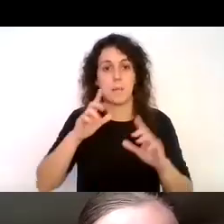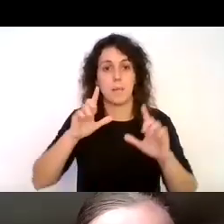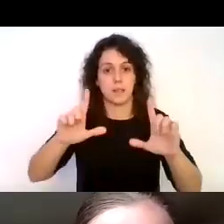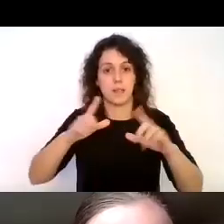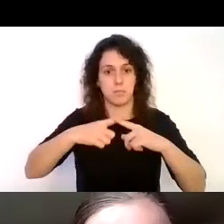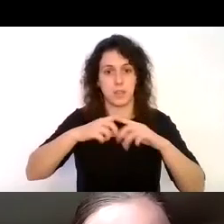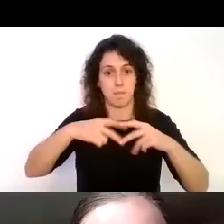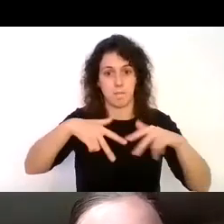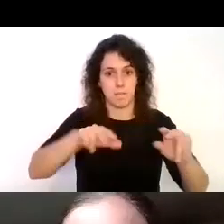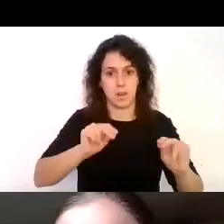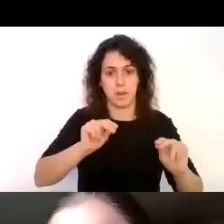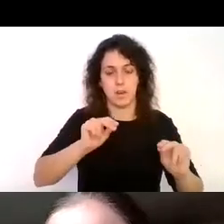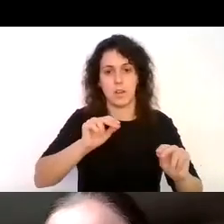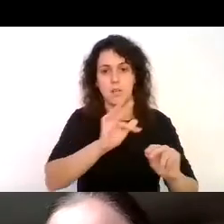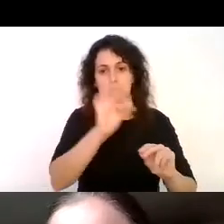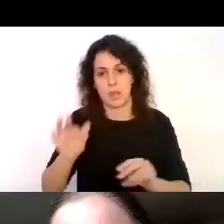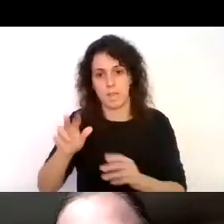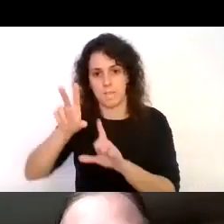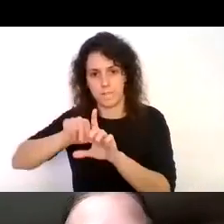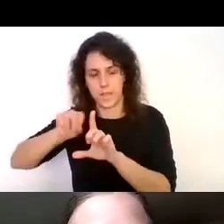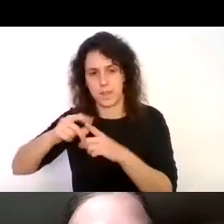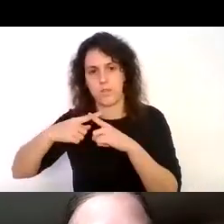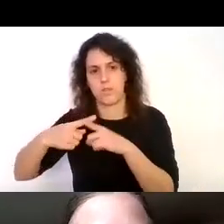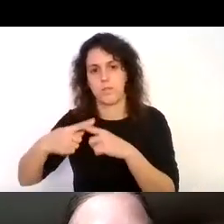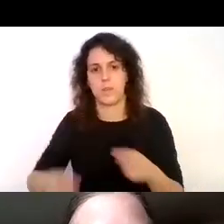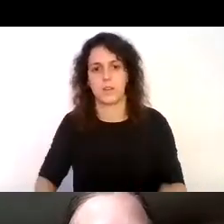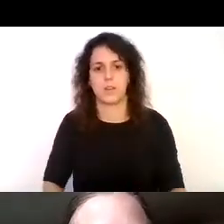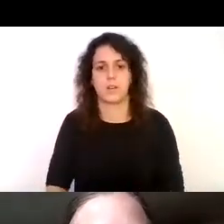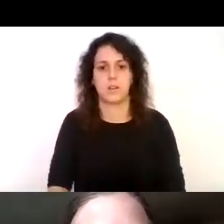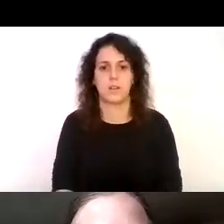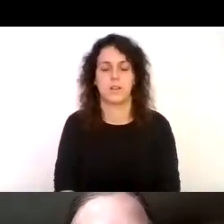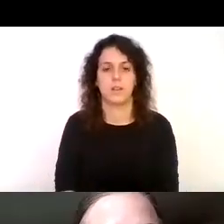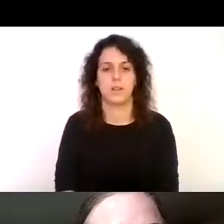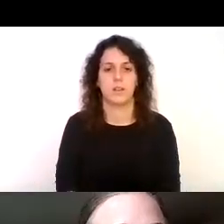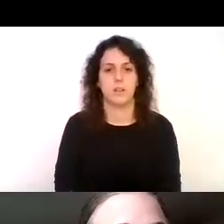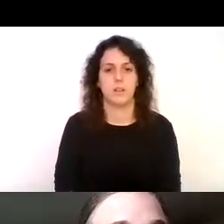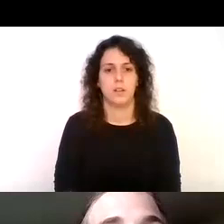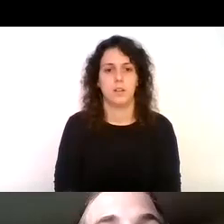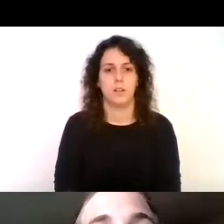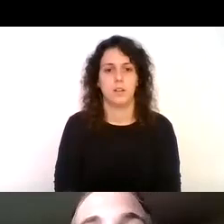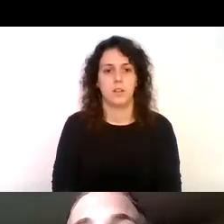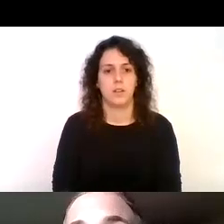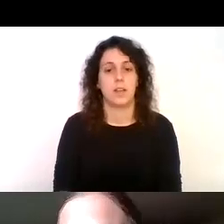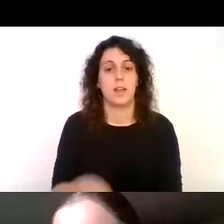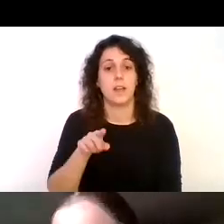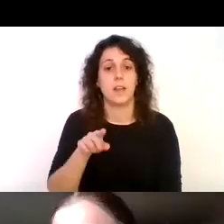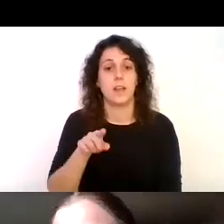voy a compartir este video entonces ese es un video que